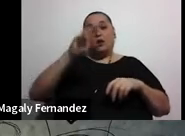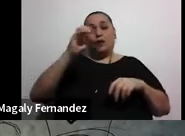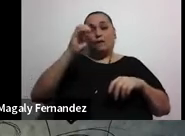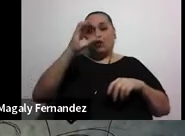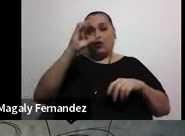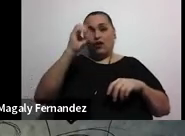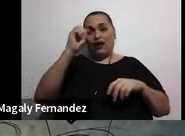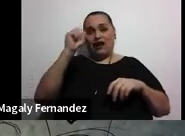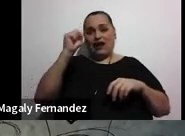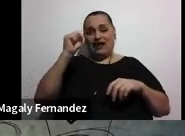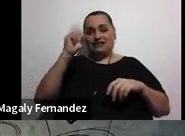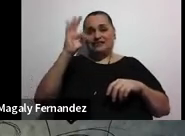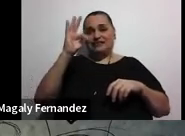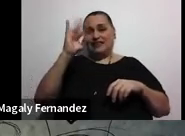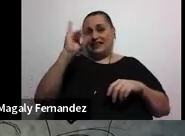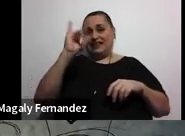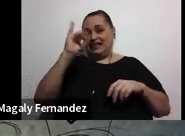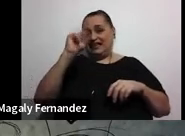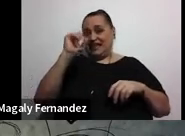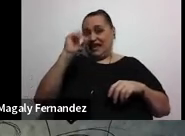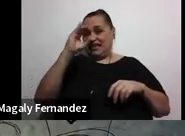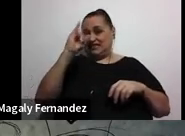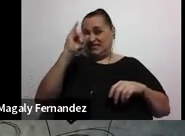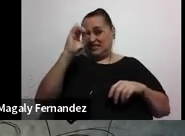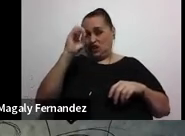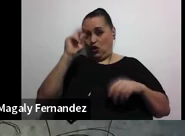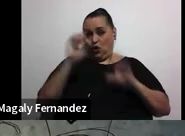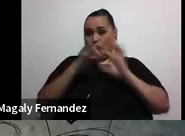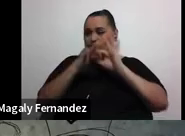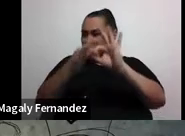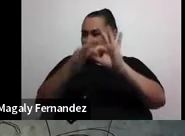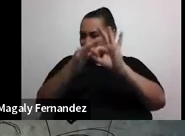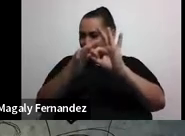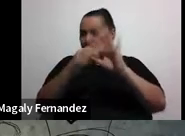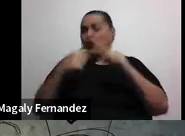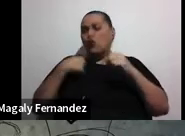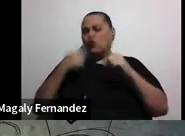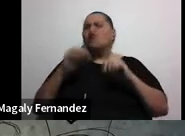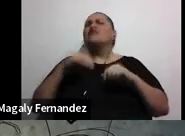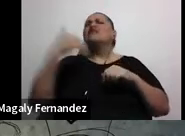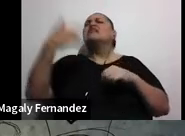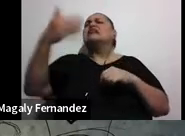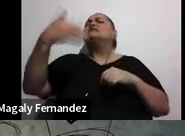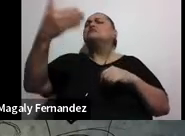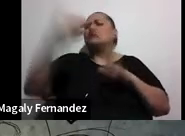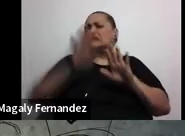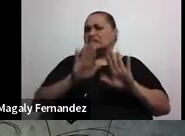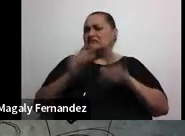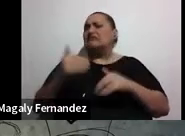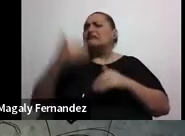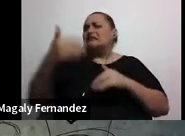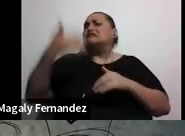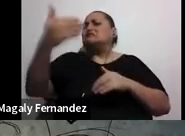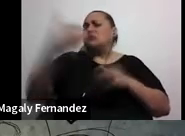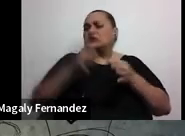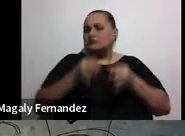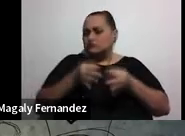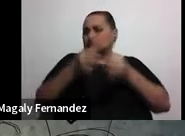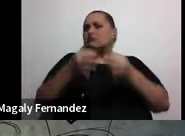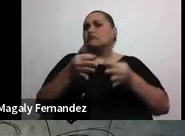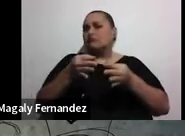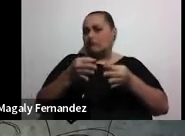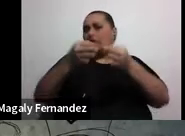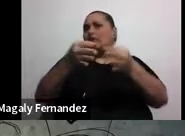personas creo que lo han vivido o visto, tiene que ver mucho con postergar las cosas, y tiene mucho que ver con dejarlo para después.